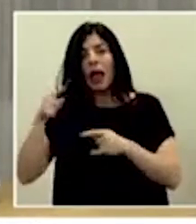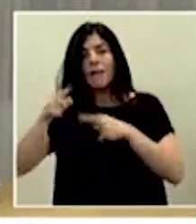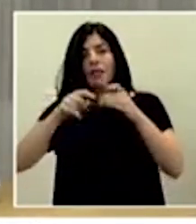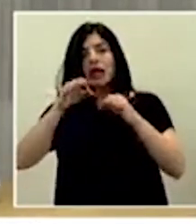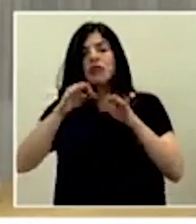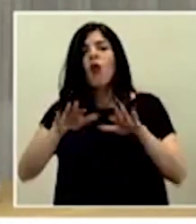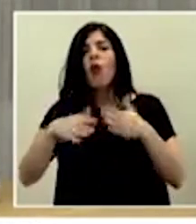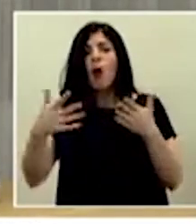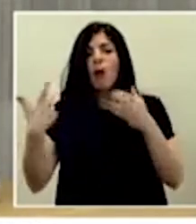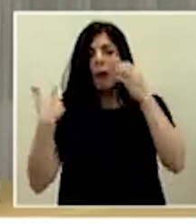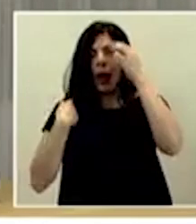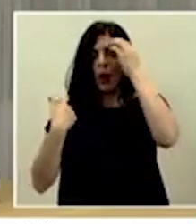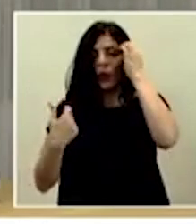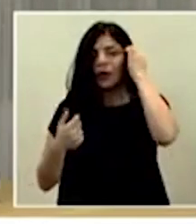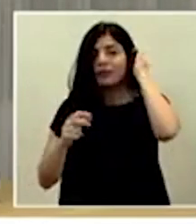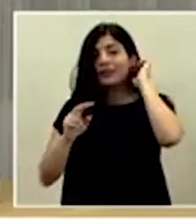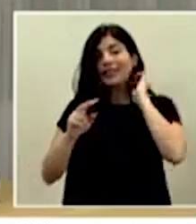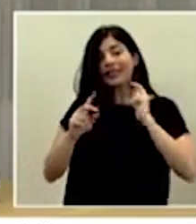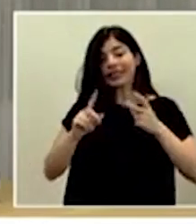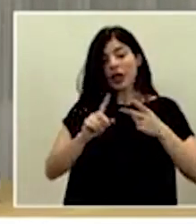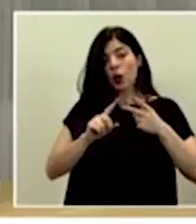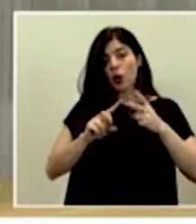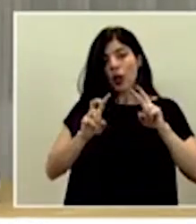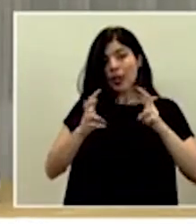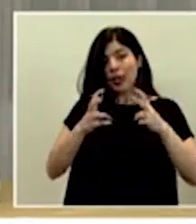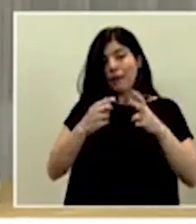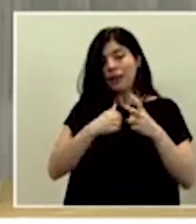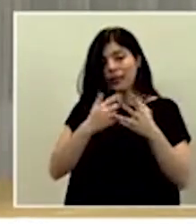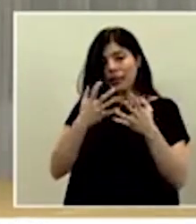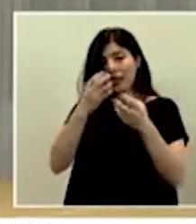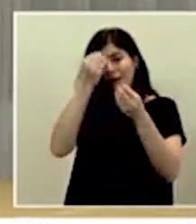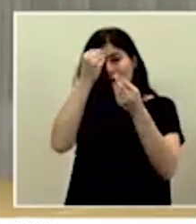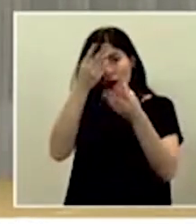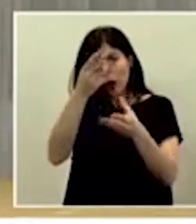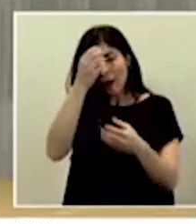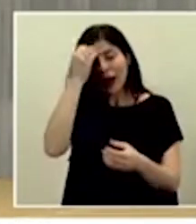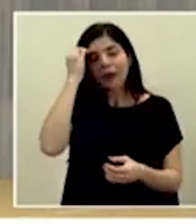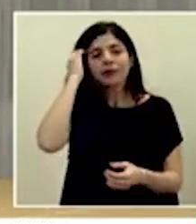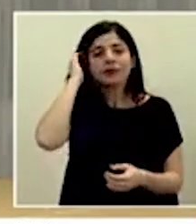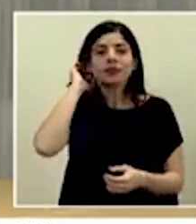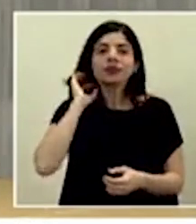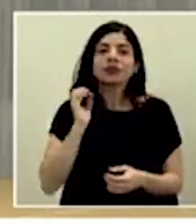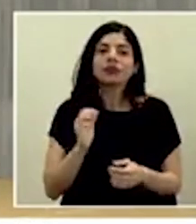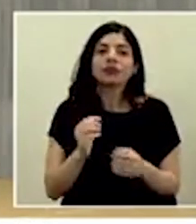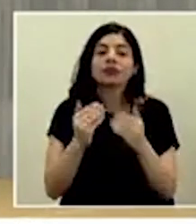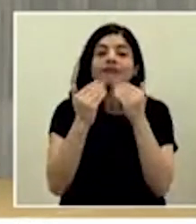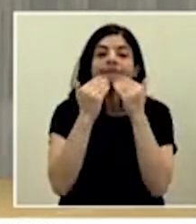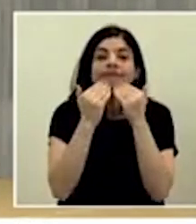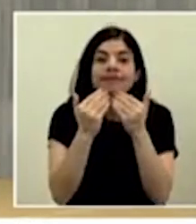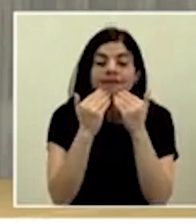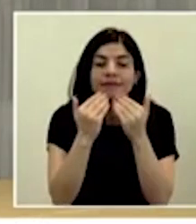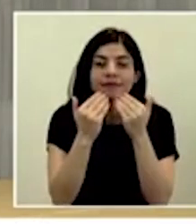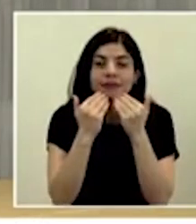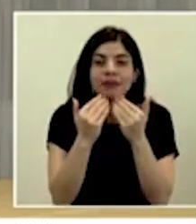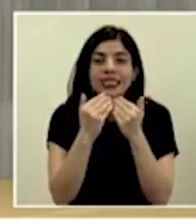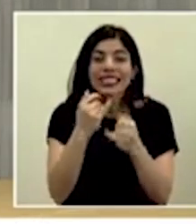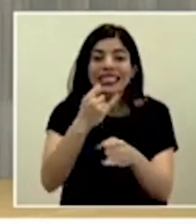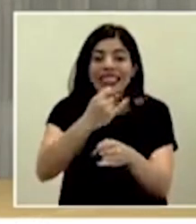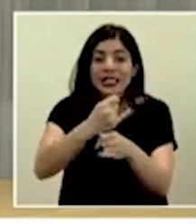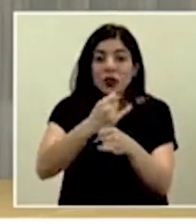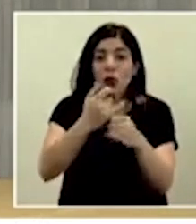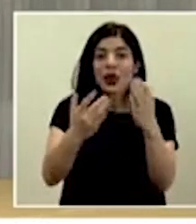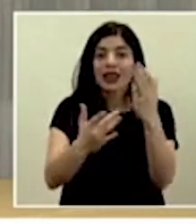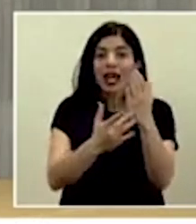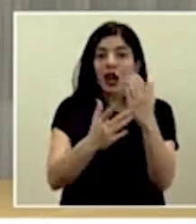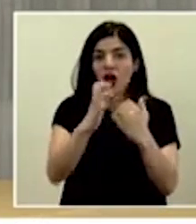El segundo tema que quisiera informar primero es un agradecimiento a el Instituto